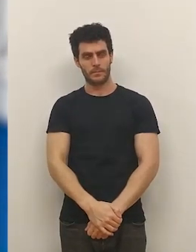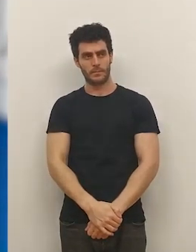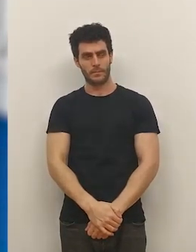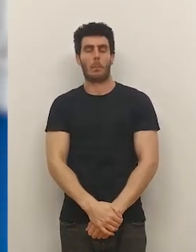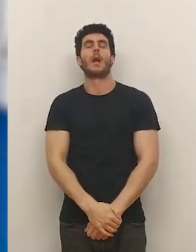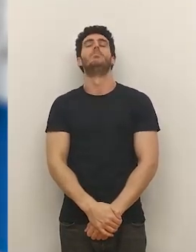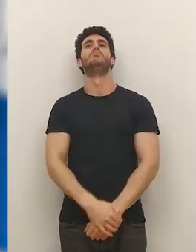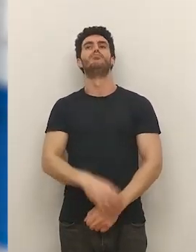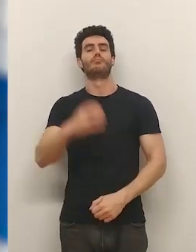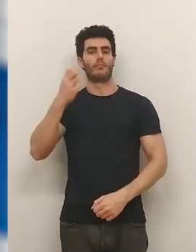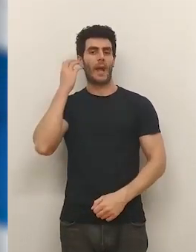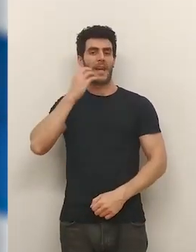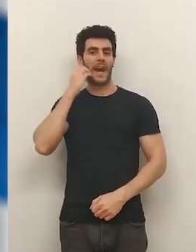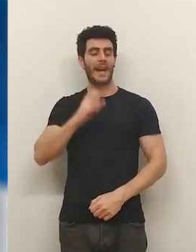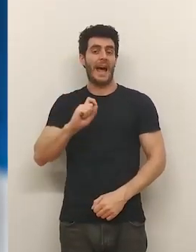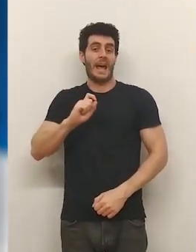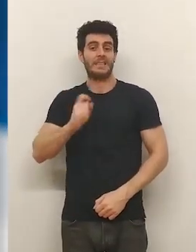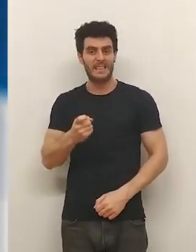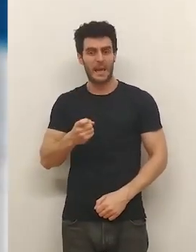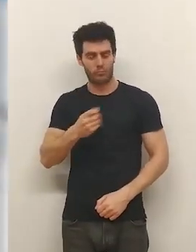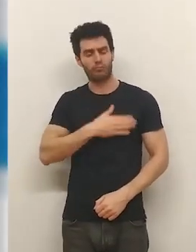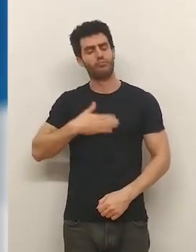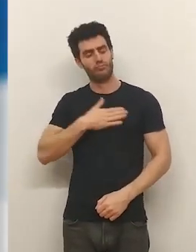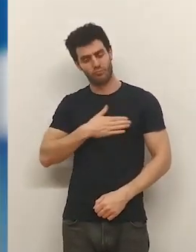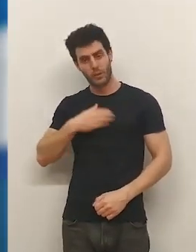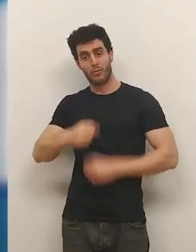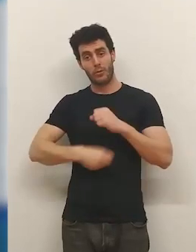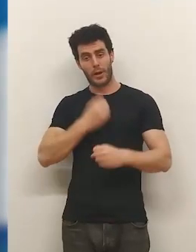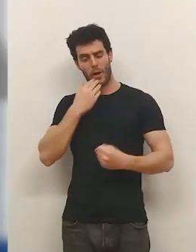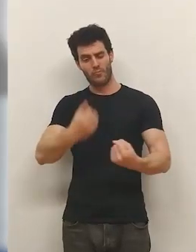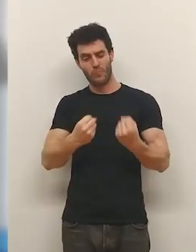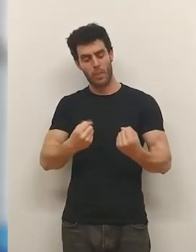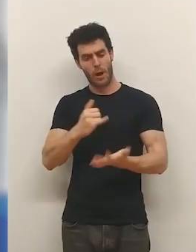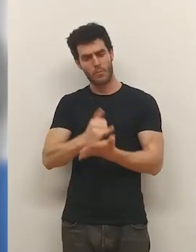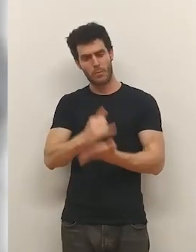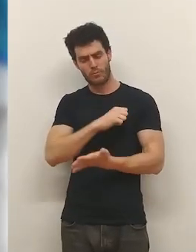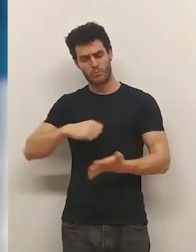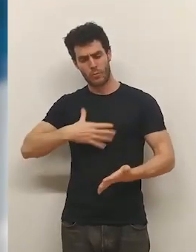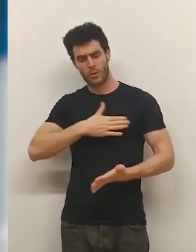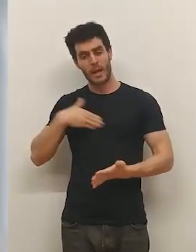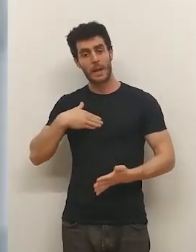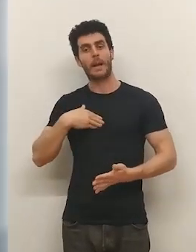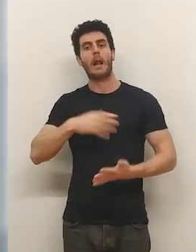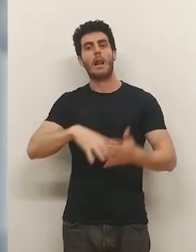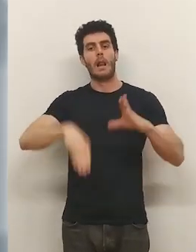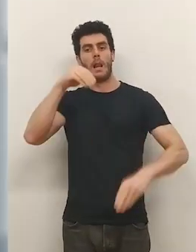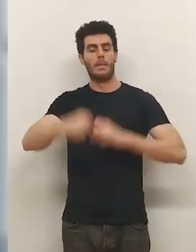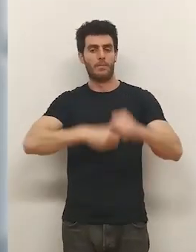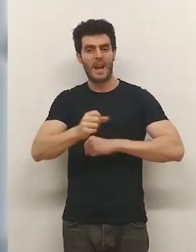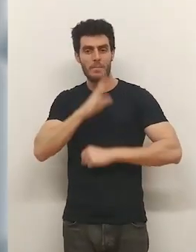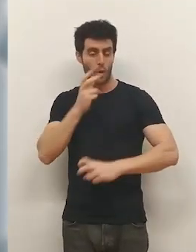Pero, bueno, la Nájera Extreme tiene su encanto, es una carrera para aquellos que quieren probar su fuerza en el Trail... ...porque